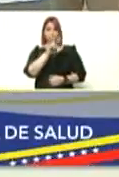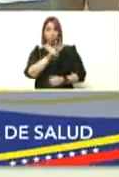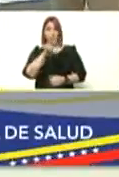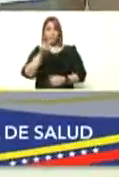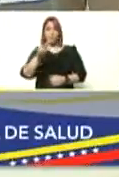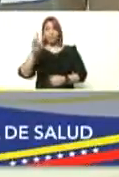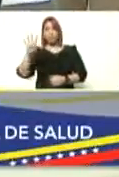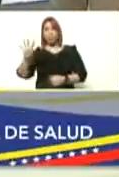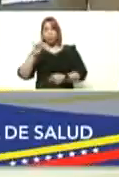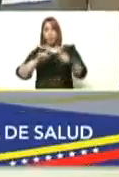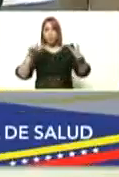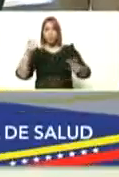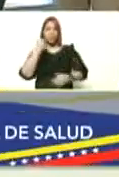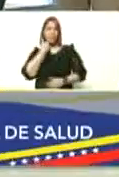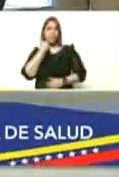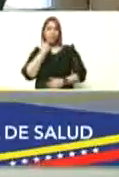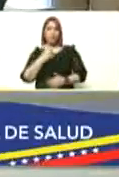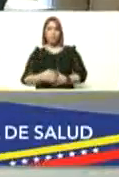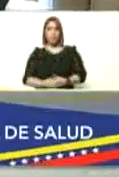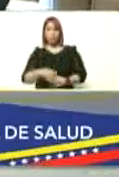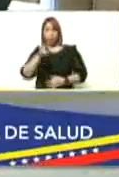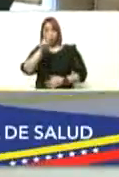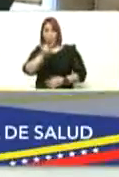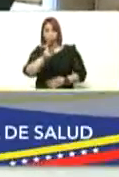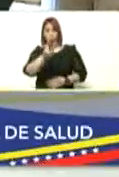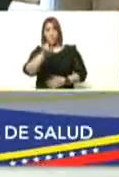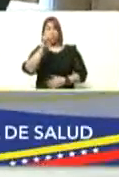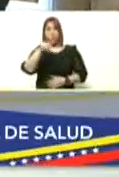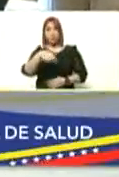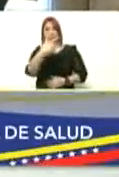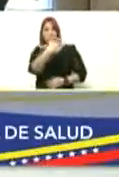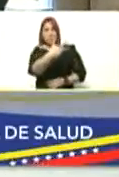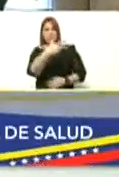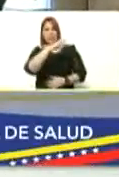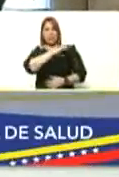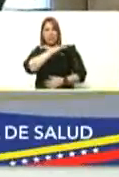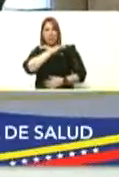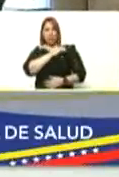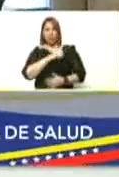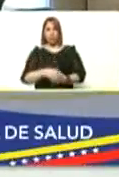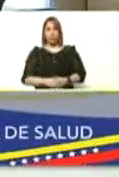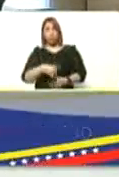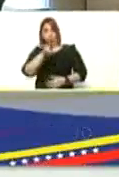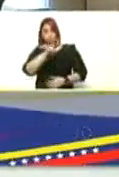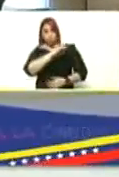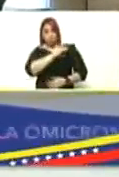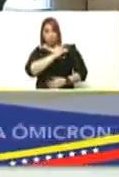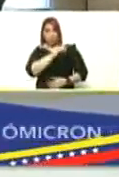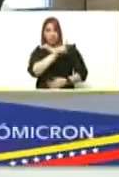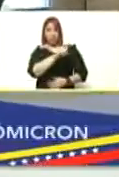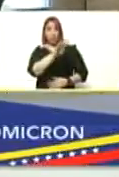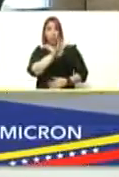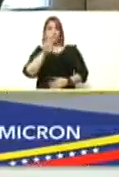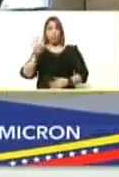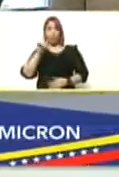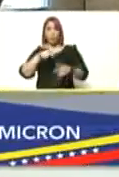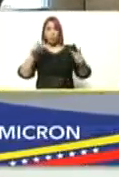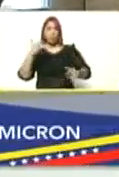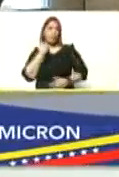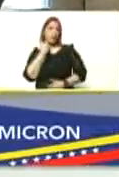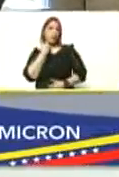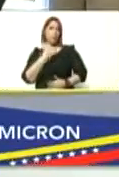veinticuatro casos el dos y tres de enero el dos de enero ciento cuarenta y cuatro casos